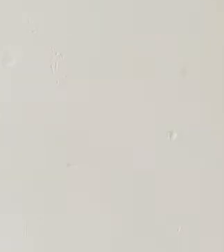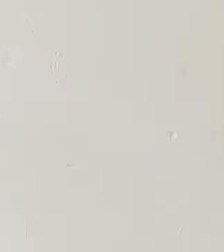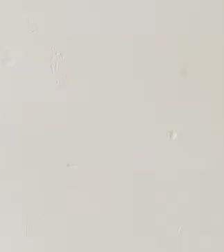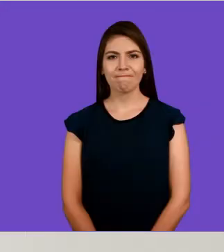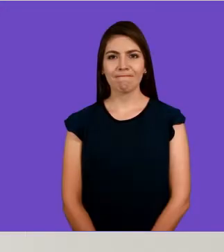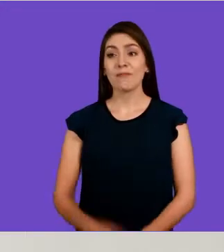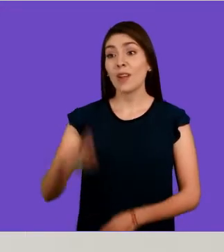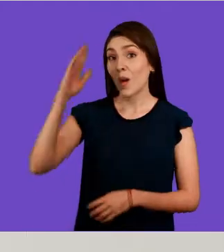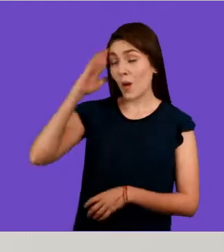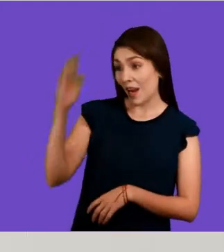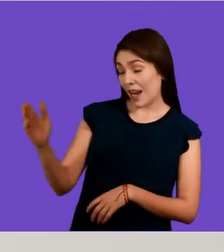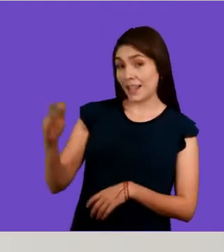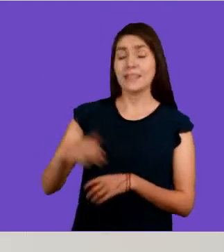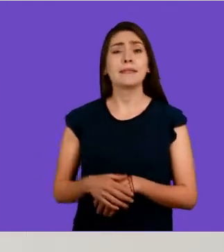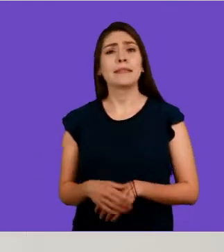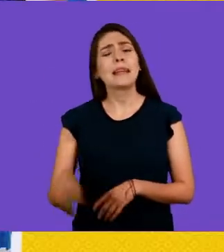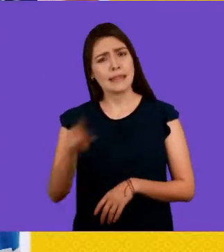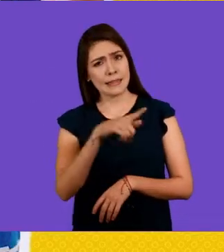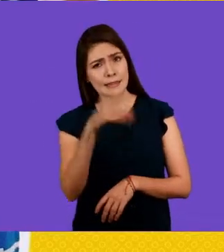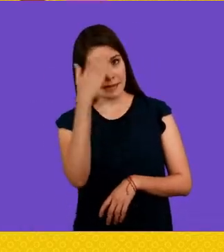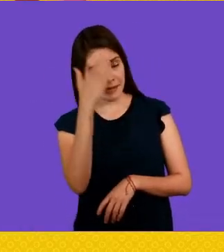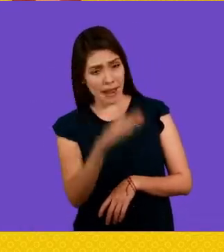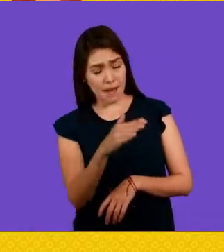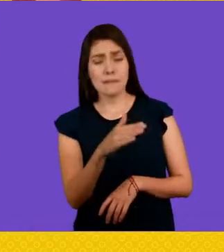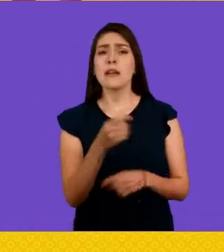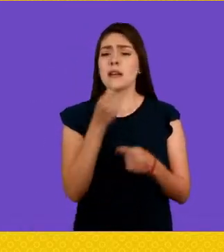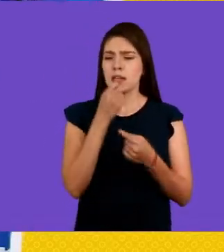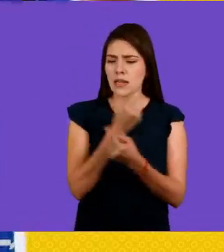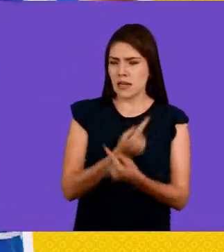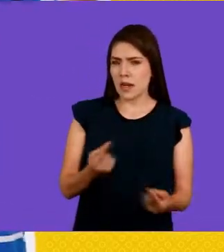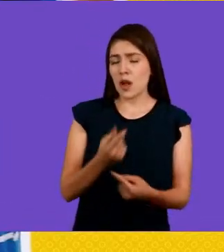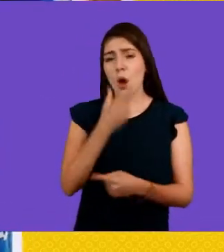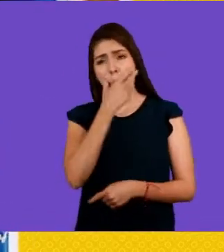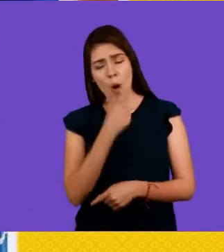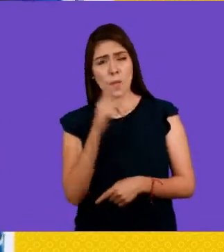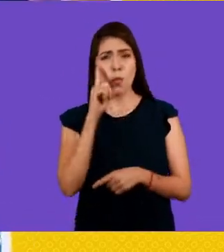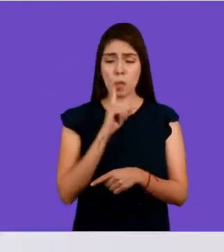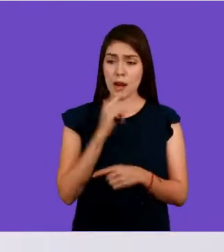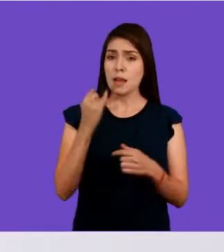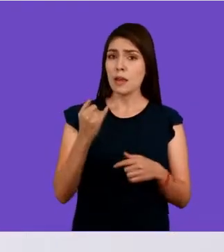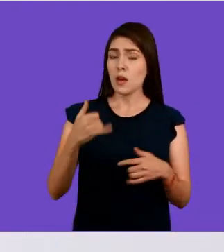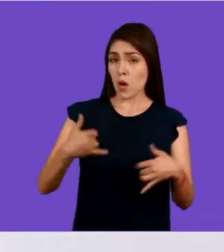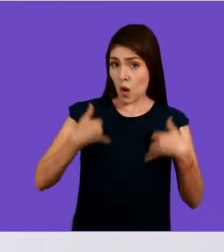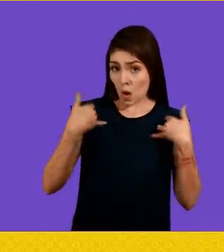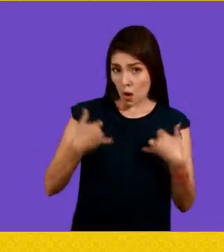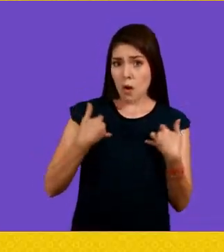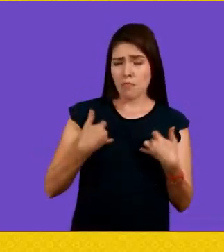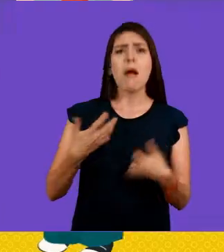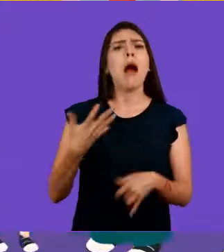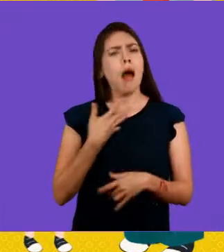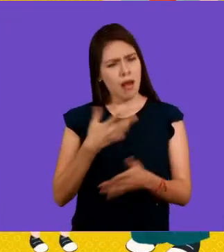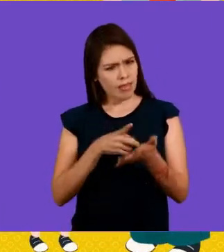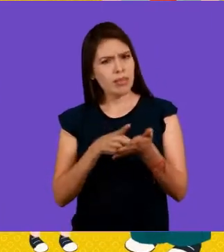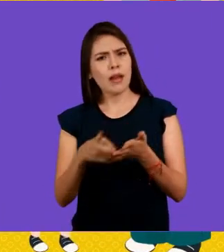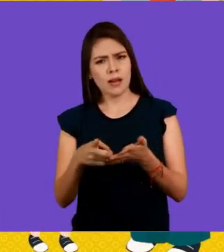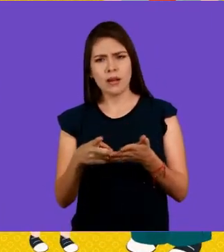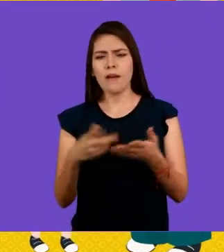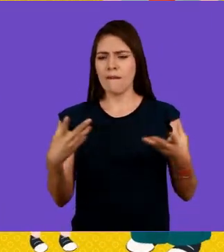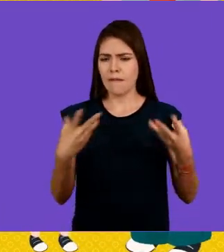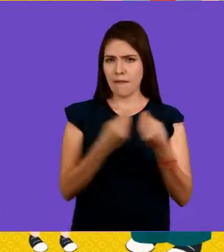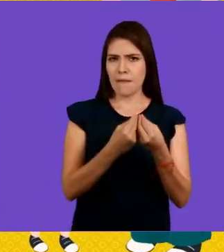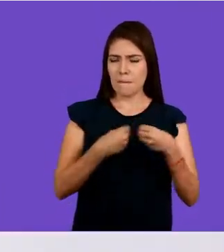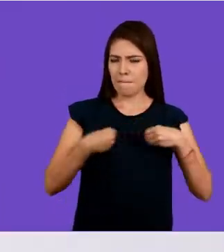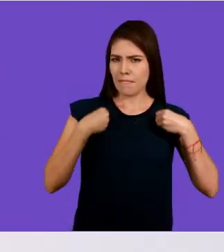Hola, ¿sabías que niños, niñas y adolescentes tenemos derecho a vivir en familia?